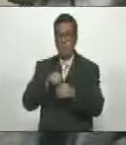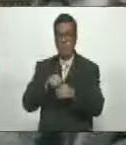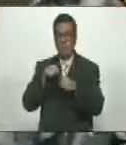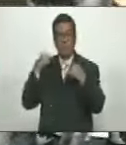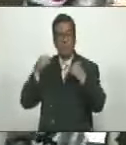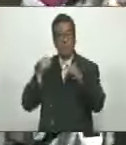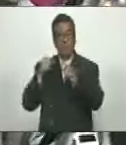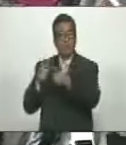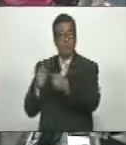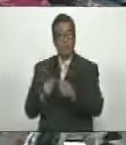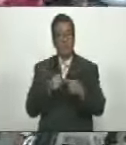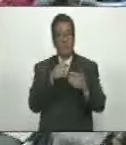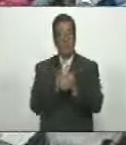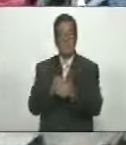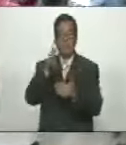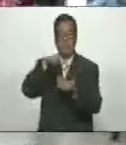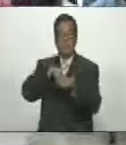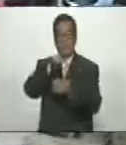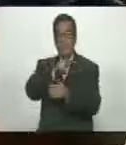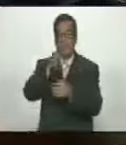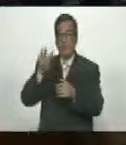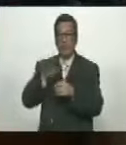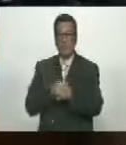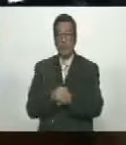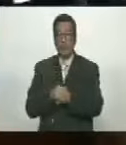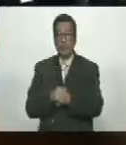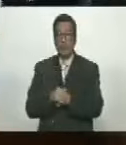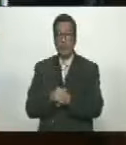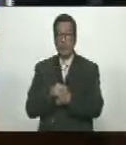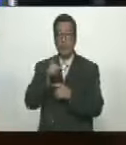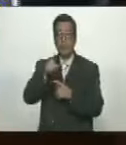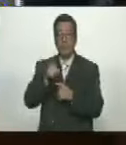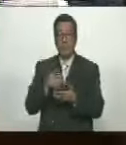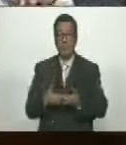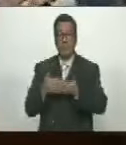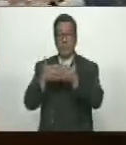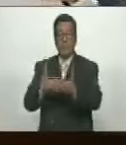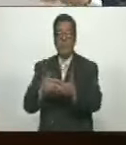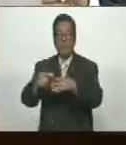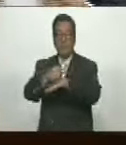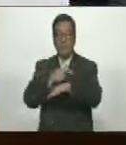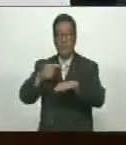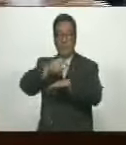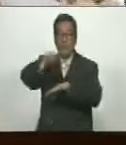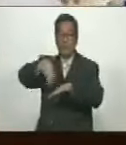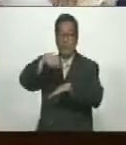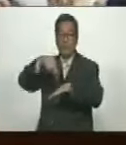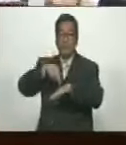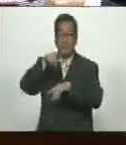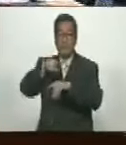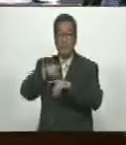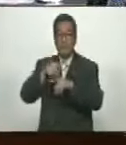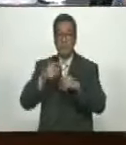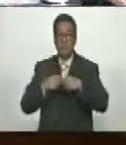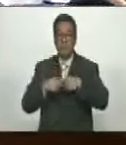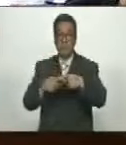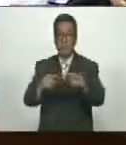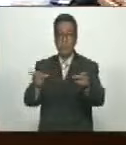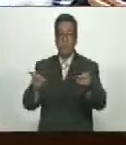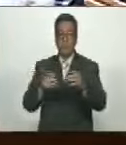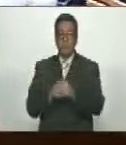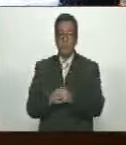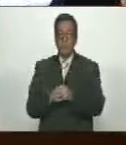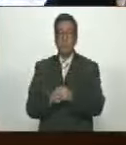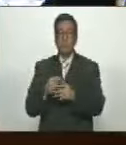ejercicio económico financiero 2024 y se remite al ejecutivo nacional a los fines de su promulgación